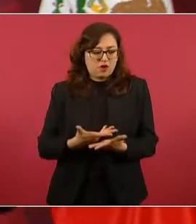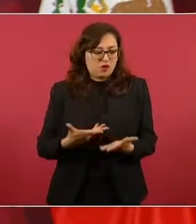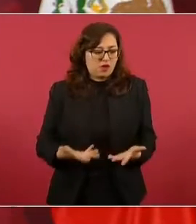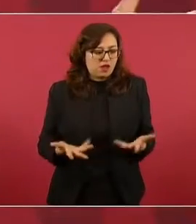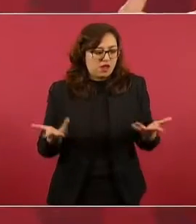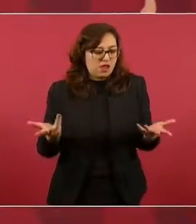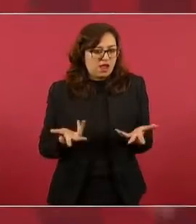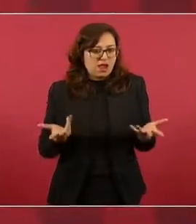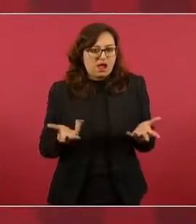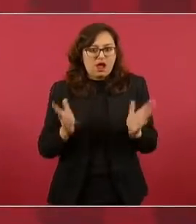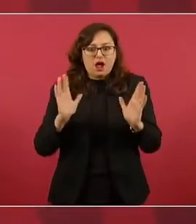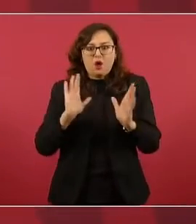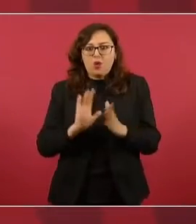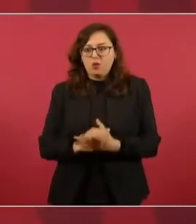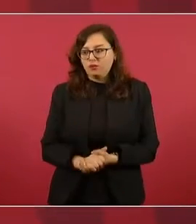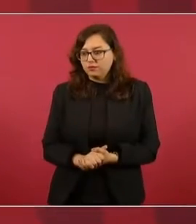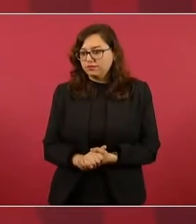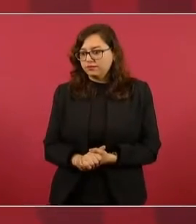Digo, pero ¿qué vamos a hacer?